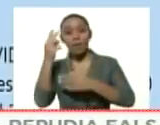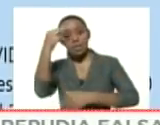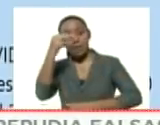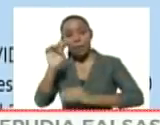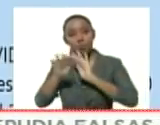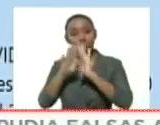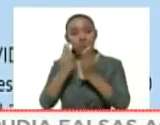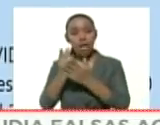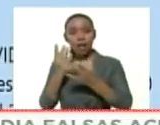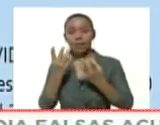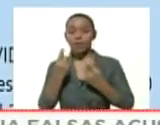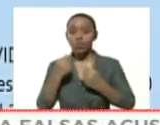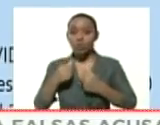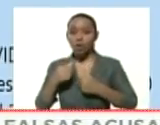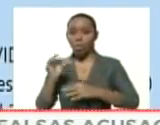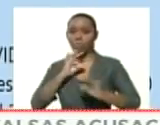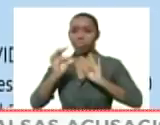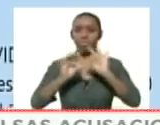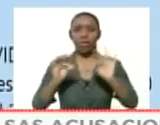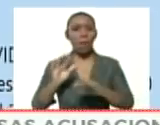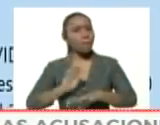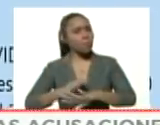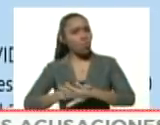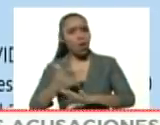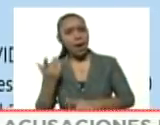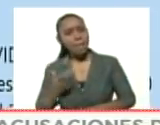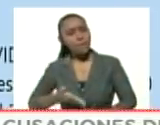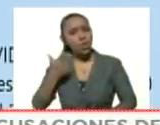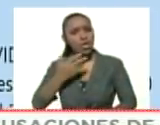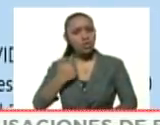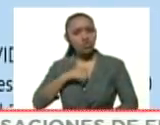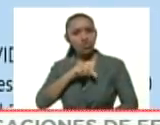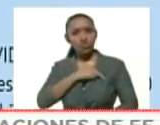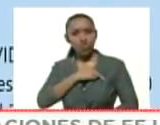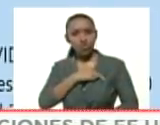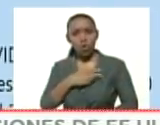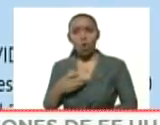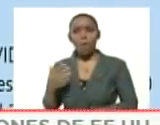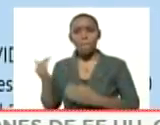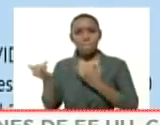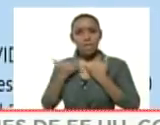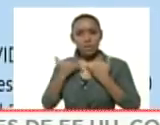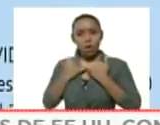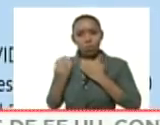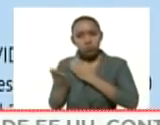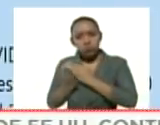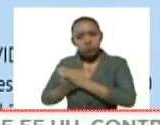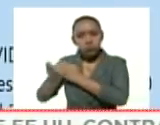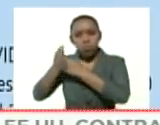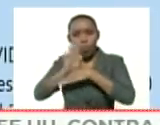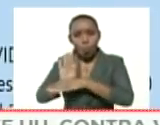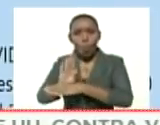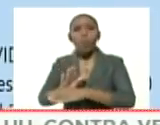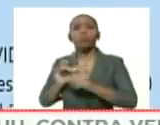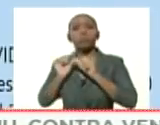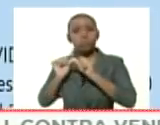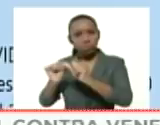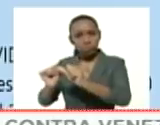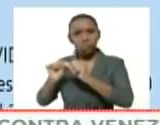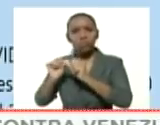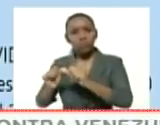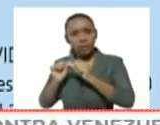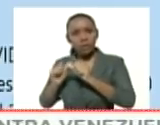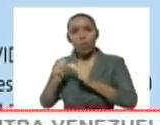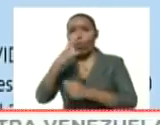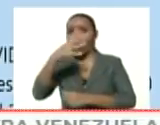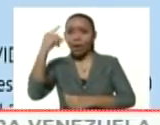número de contagiados. ¿Por qué es importante que nosotros preservemos, mantengamos, afiancemos la